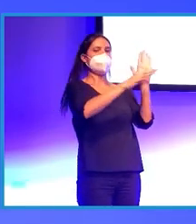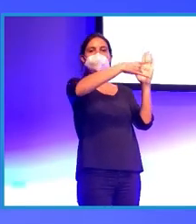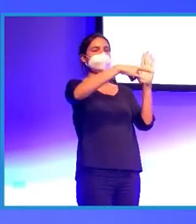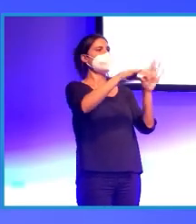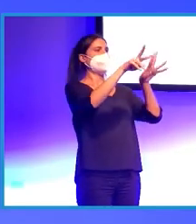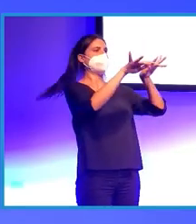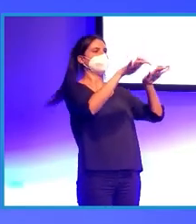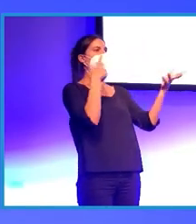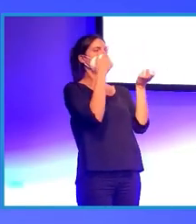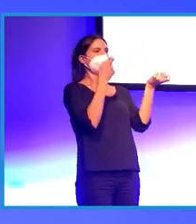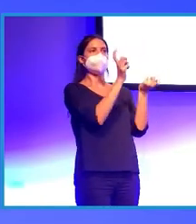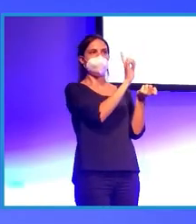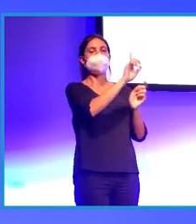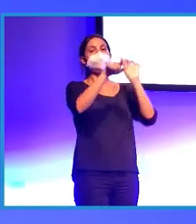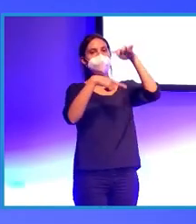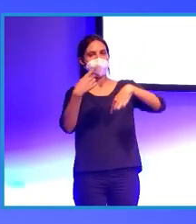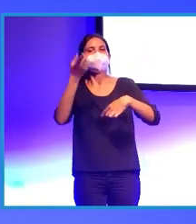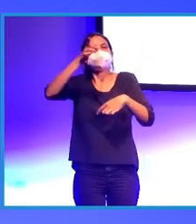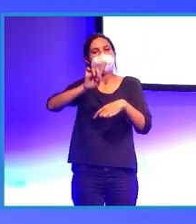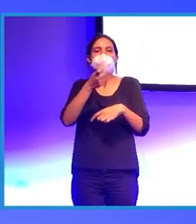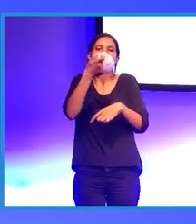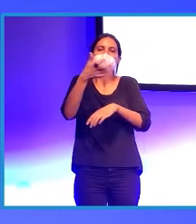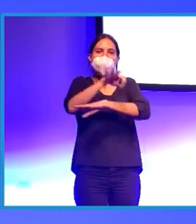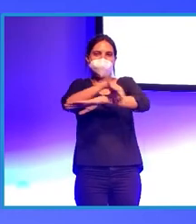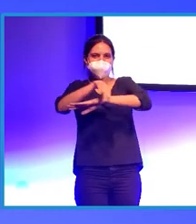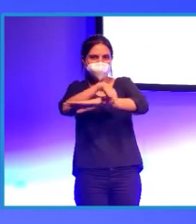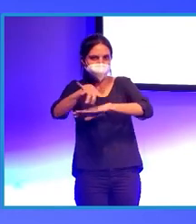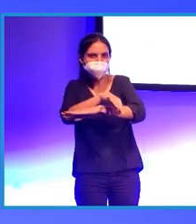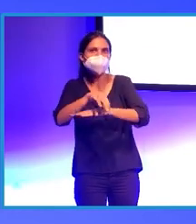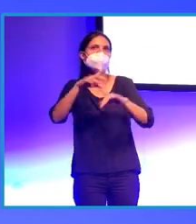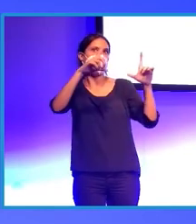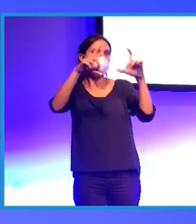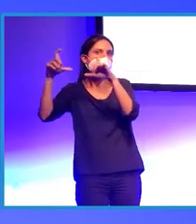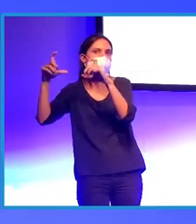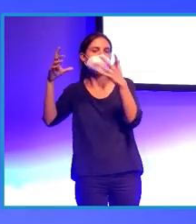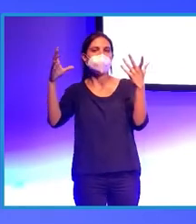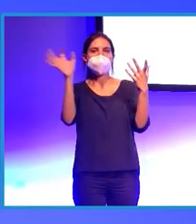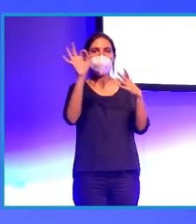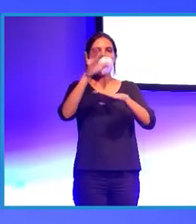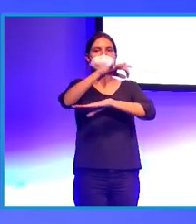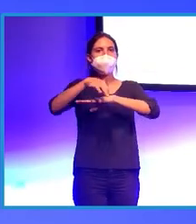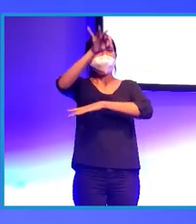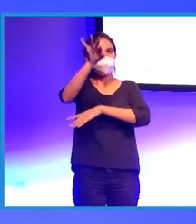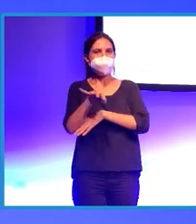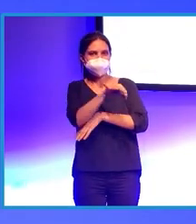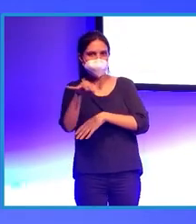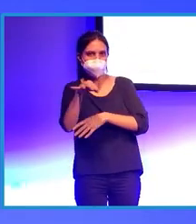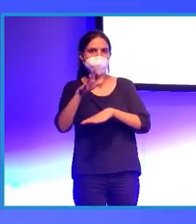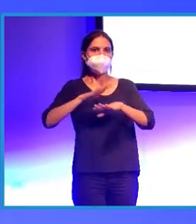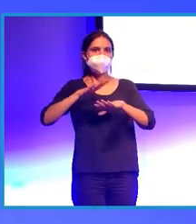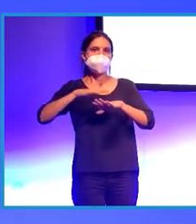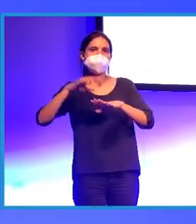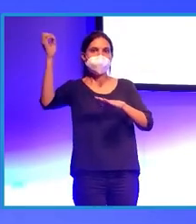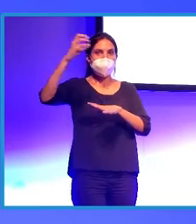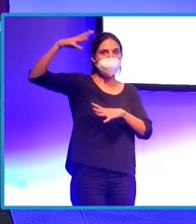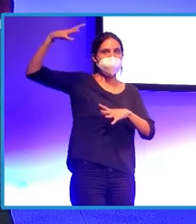previos o de fotografía o un poquito de arquitectura o de delineación que te va a complementar todo eso que estás